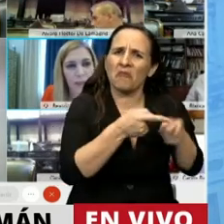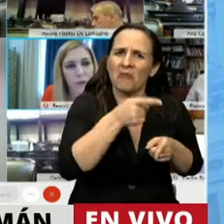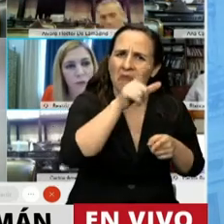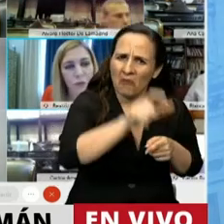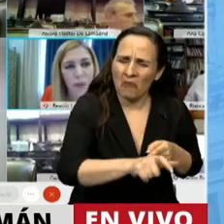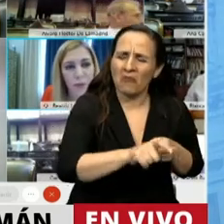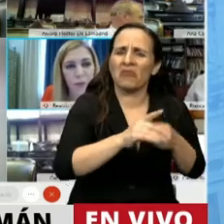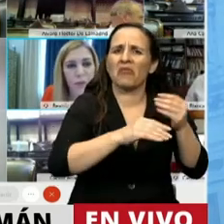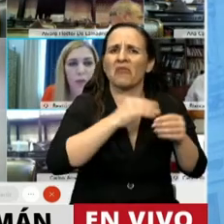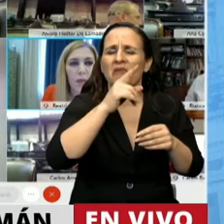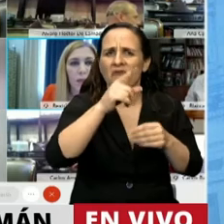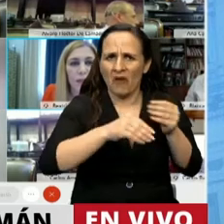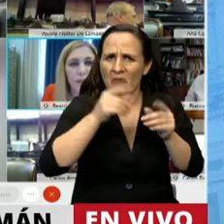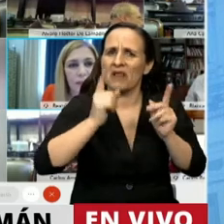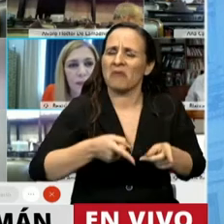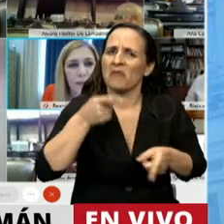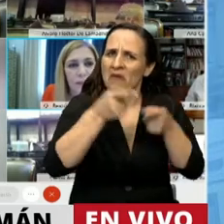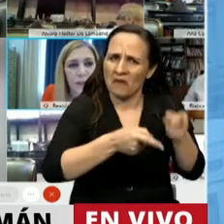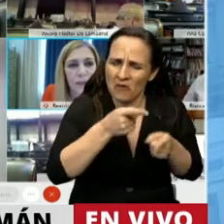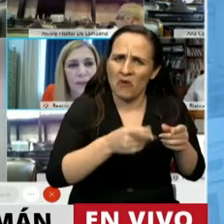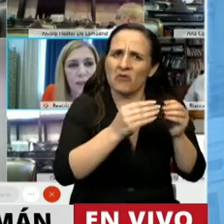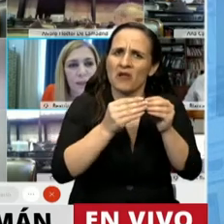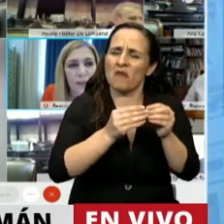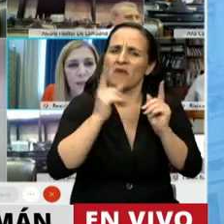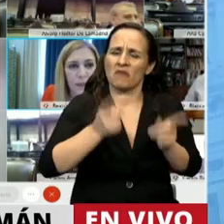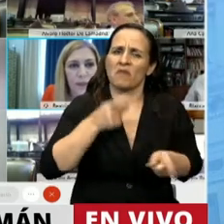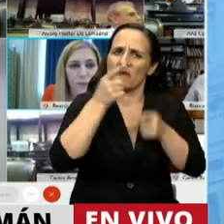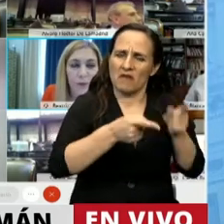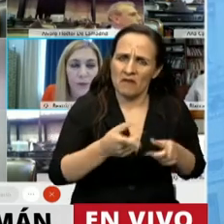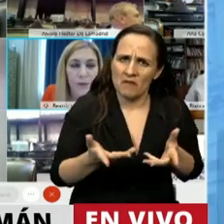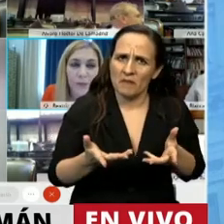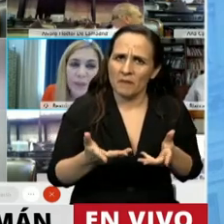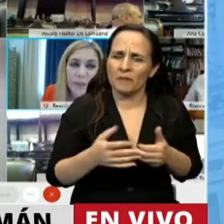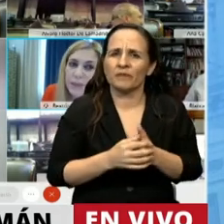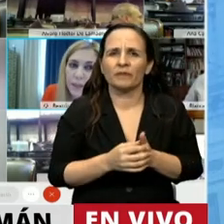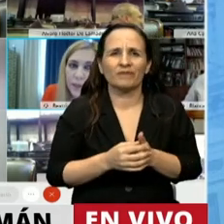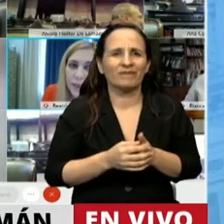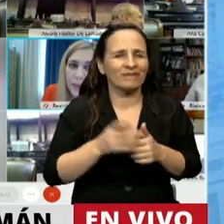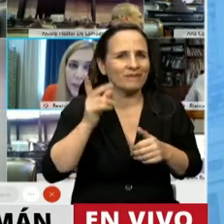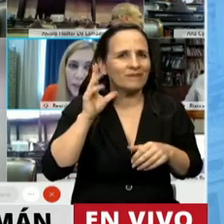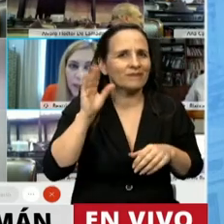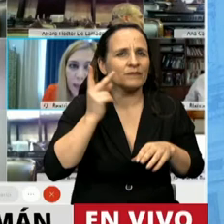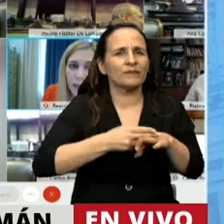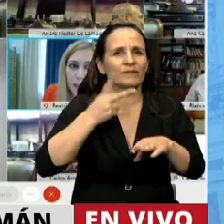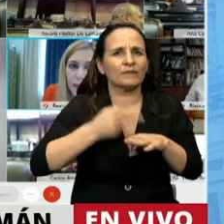familia y a todos sus amigos. Y frente a este hecho aberrante, el femicidio